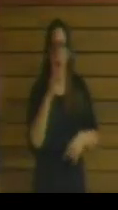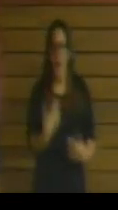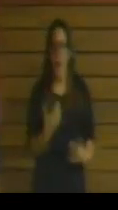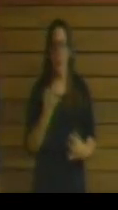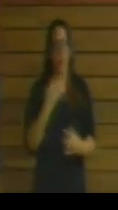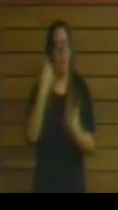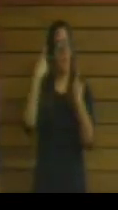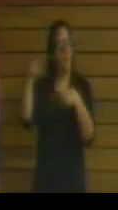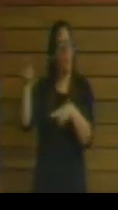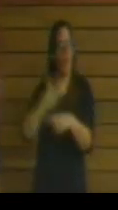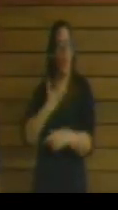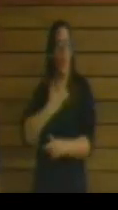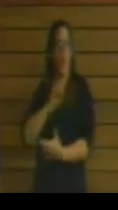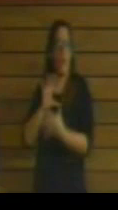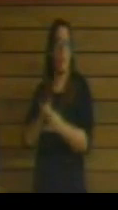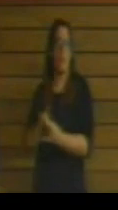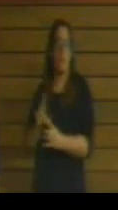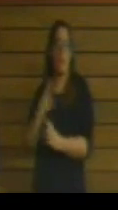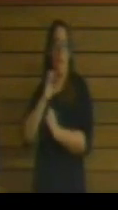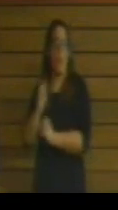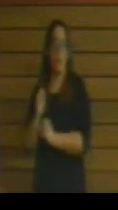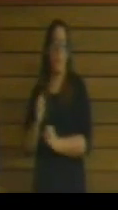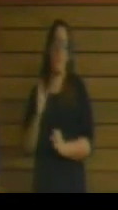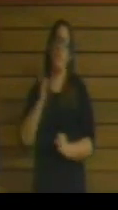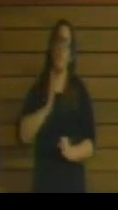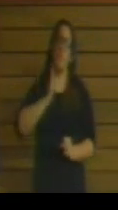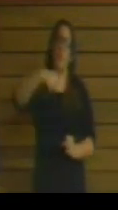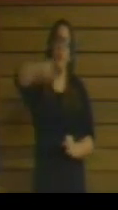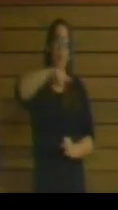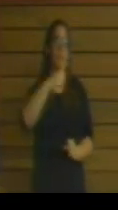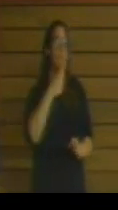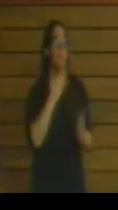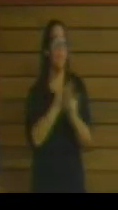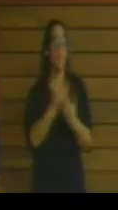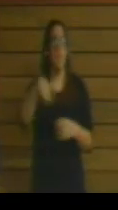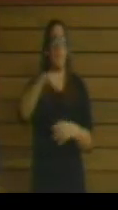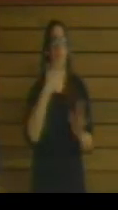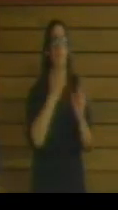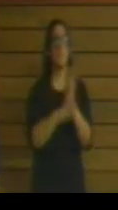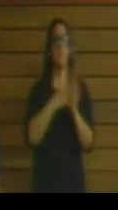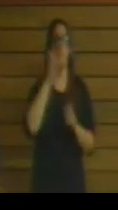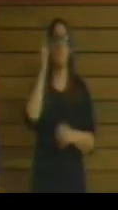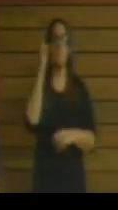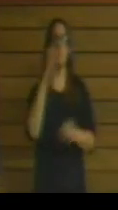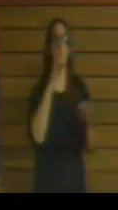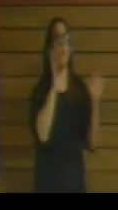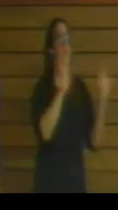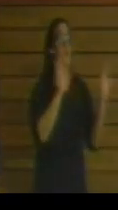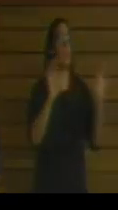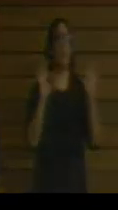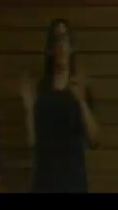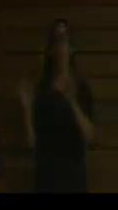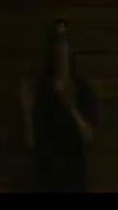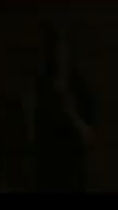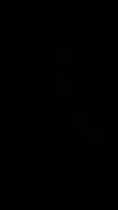las entidades locales? Por favor, un poquito de coherencia y sobre todo a la hora de defender lo mismo cuando se está en el Gobierno en la oposición. Muchas gracias.